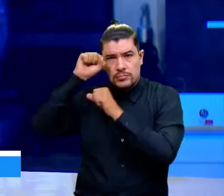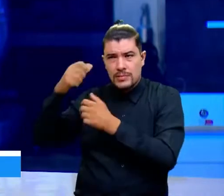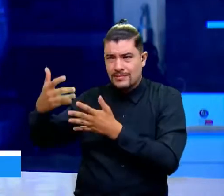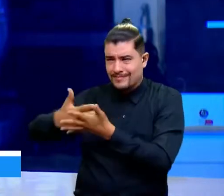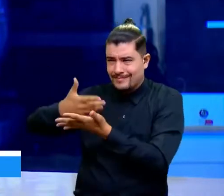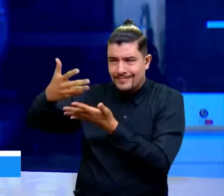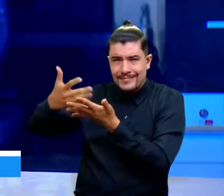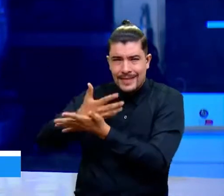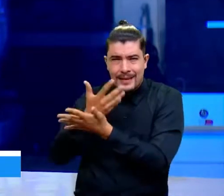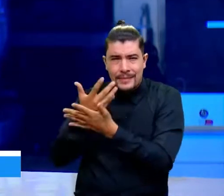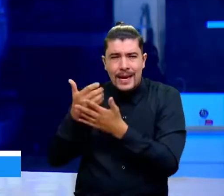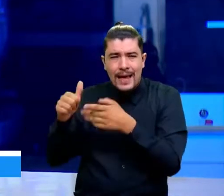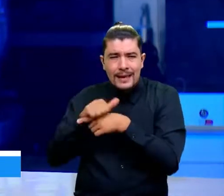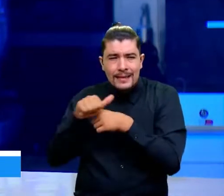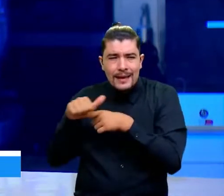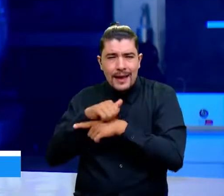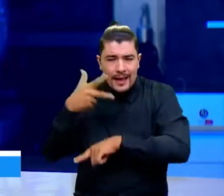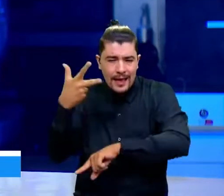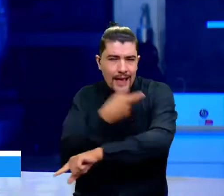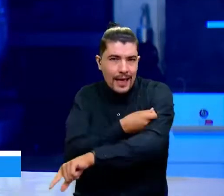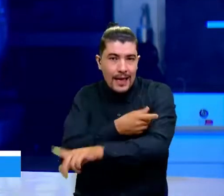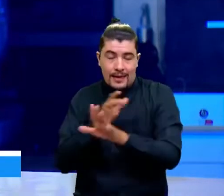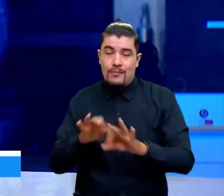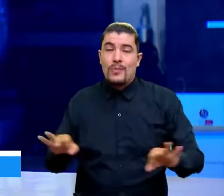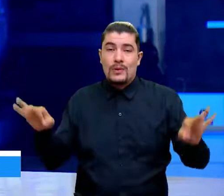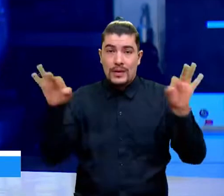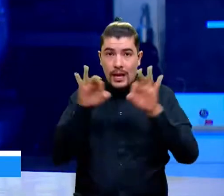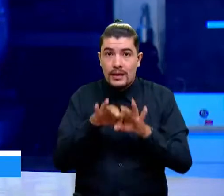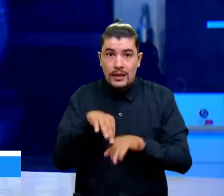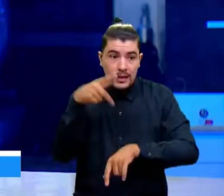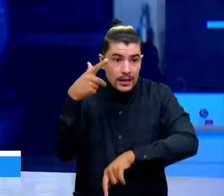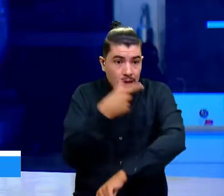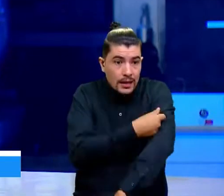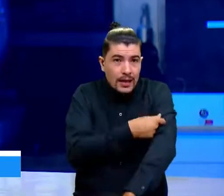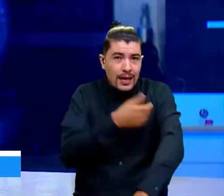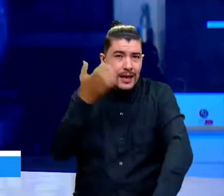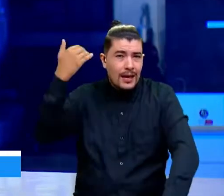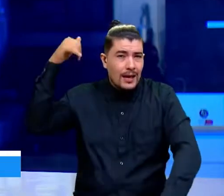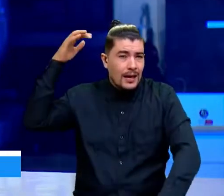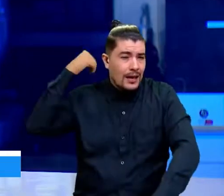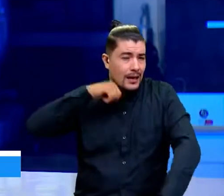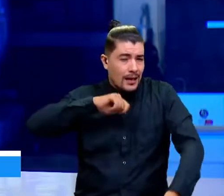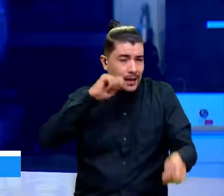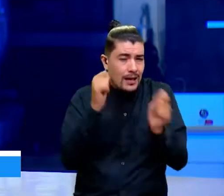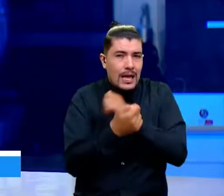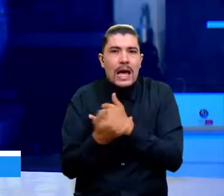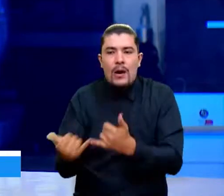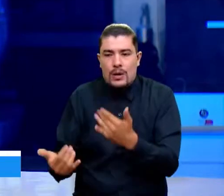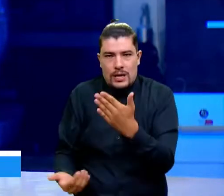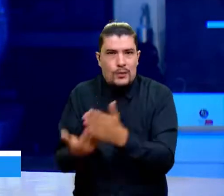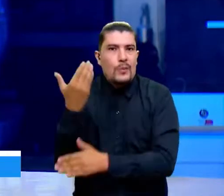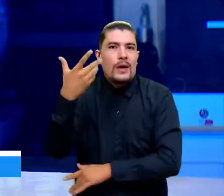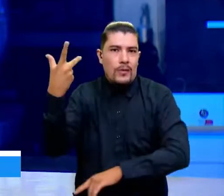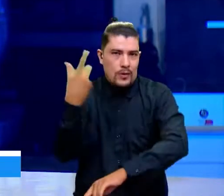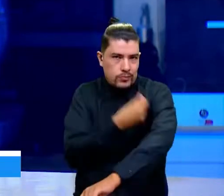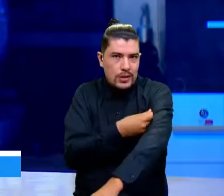de Inmunización, el cual indicó la necesidad de cambiar el biológico con el que se vacuna contra el neumococo.